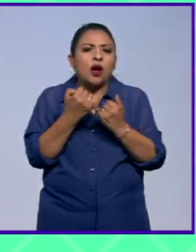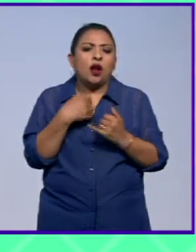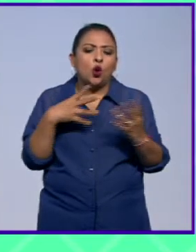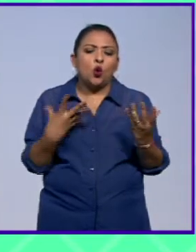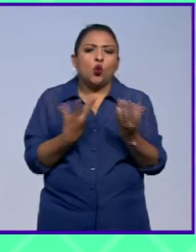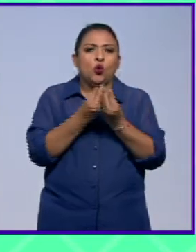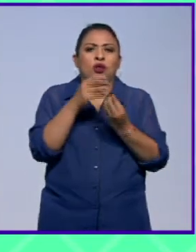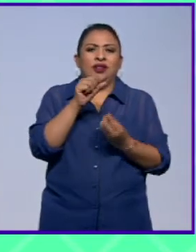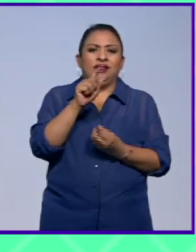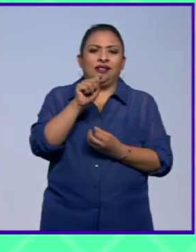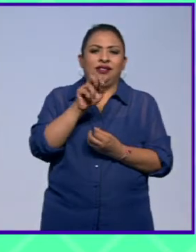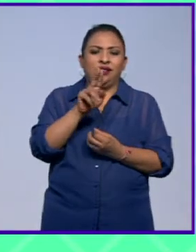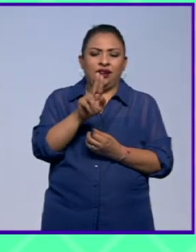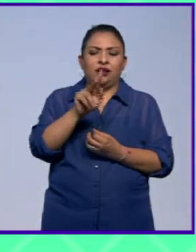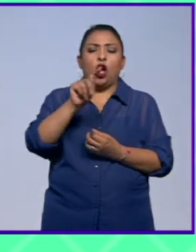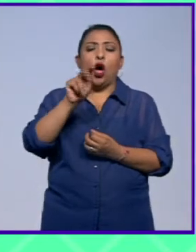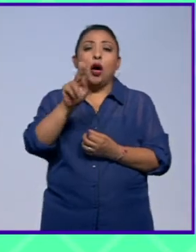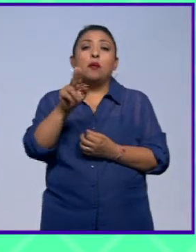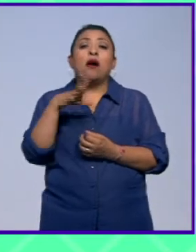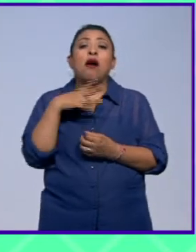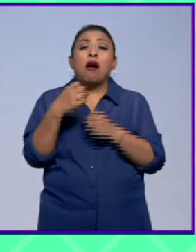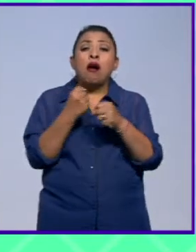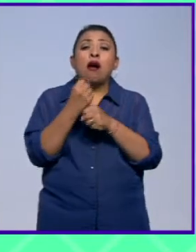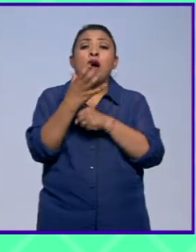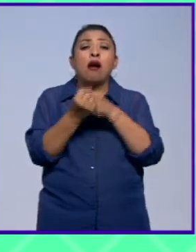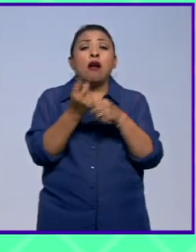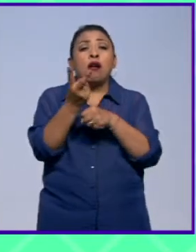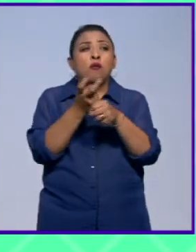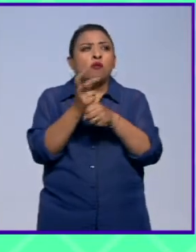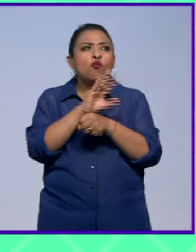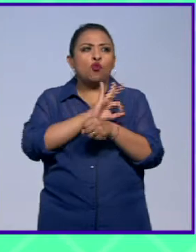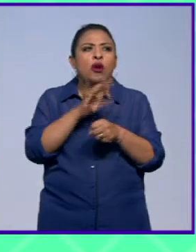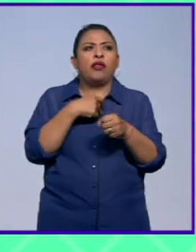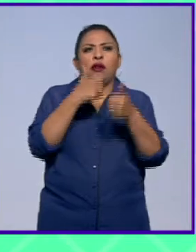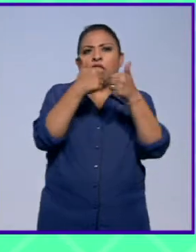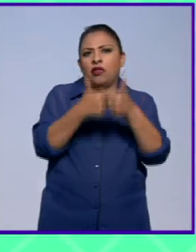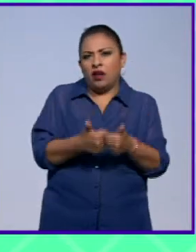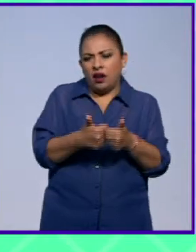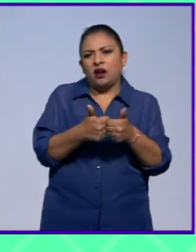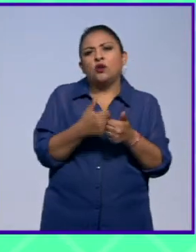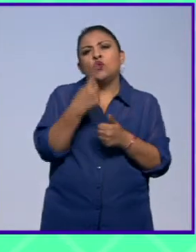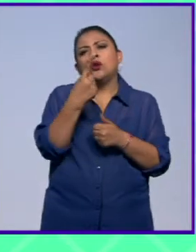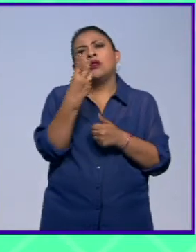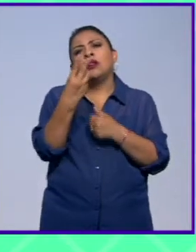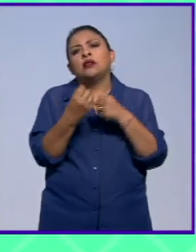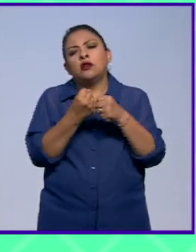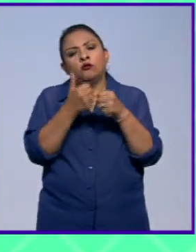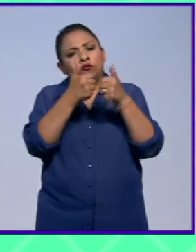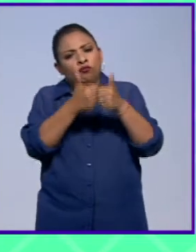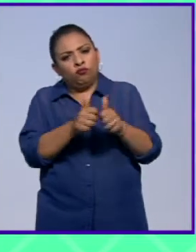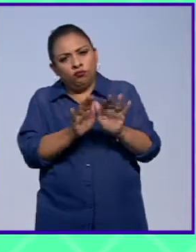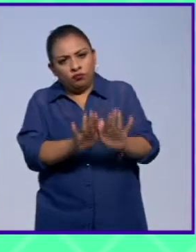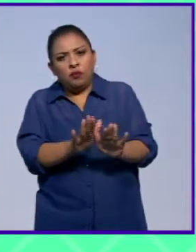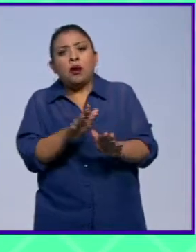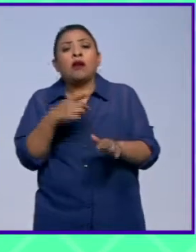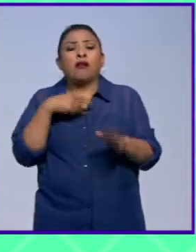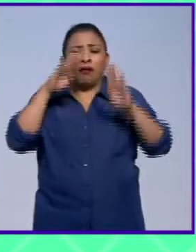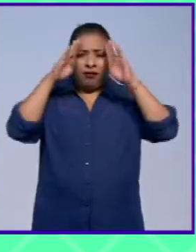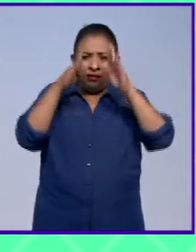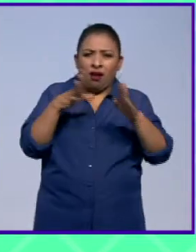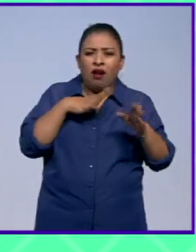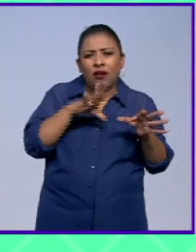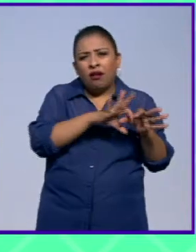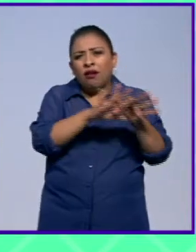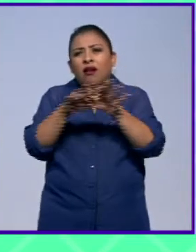recruten todos los años pueden quedar entre uno y tres años su labor incluye propiciar vínculos